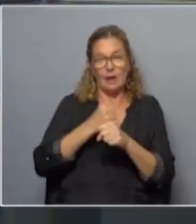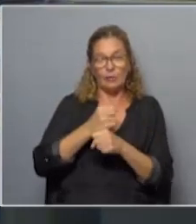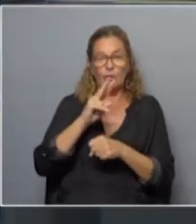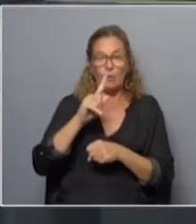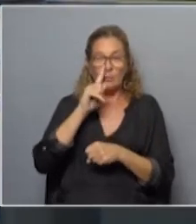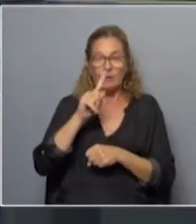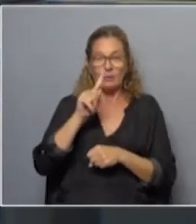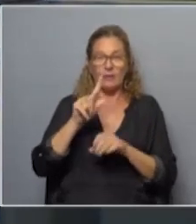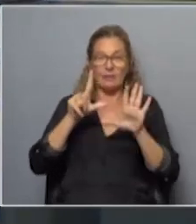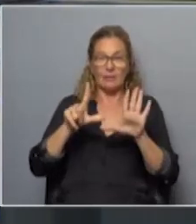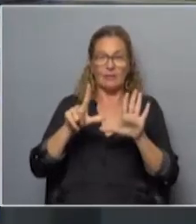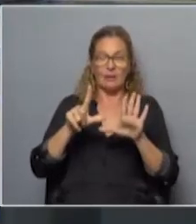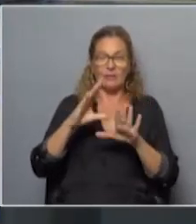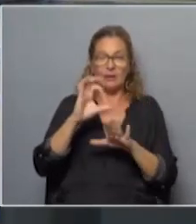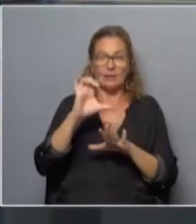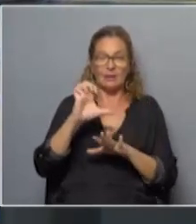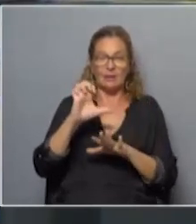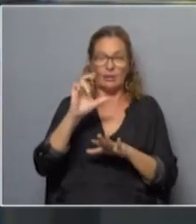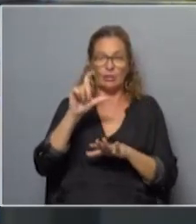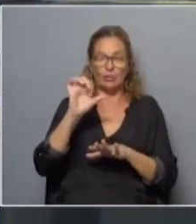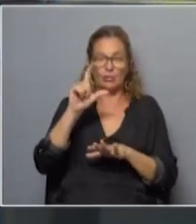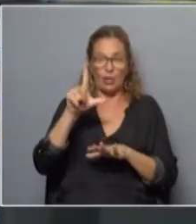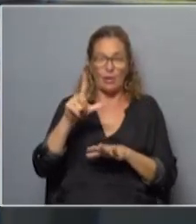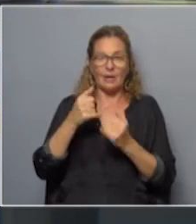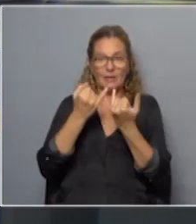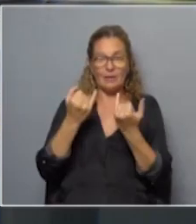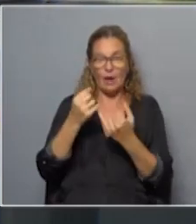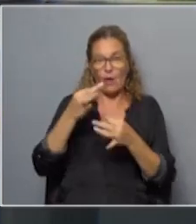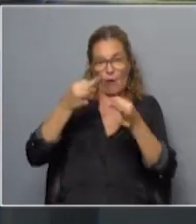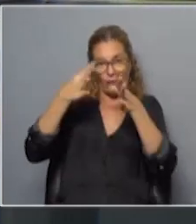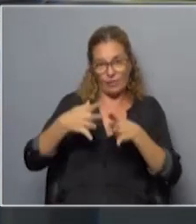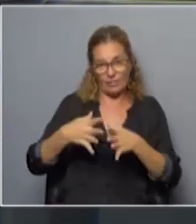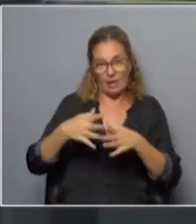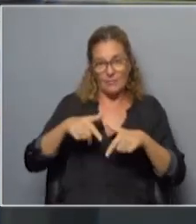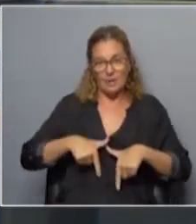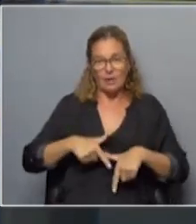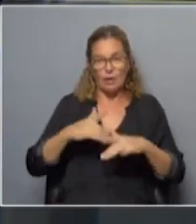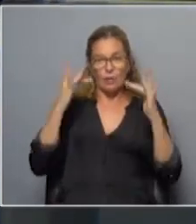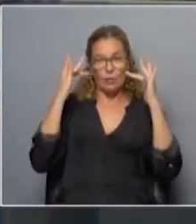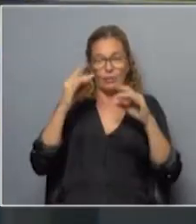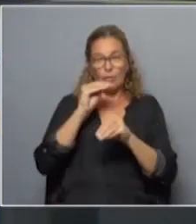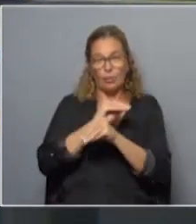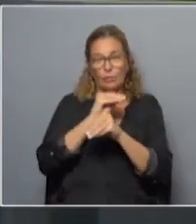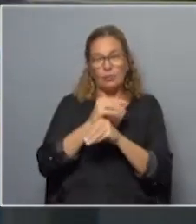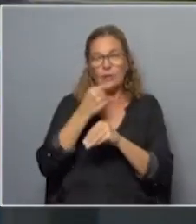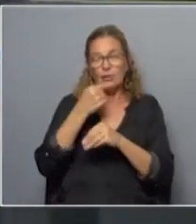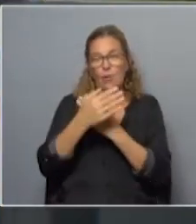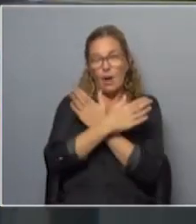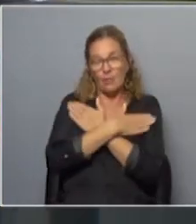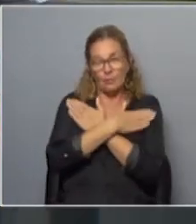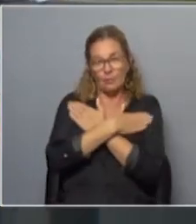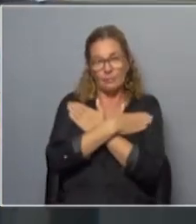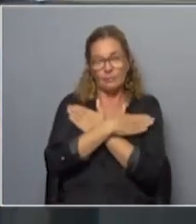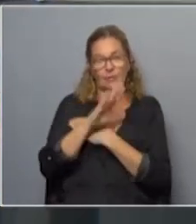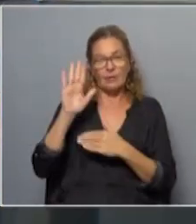a iniciativa de Crisol pasó a ser el día oficial decretado por el Ministerio de Educación y Cultura insisto apretado abrazo